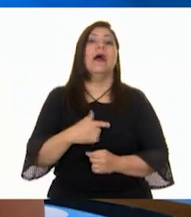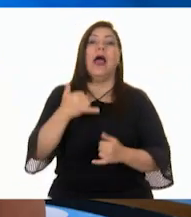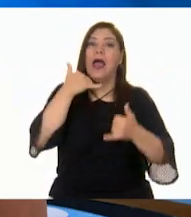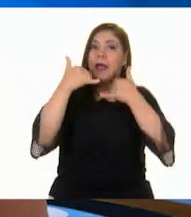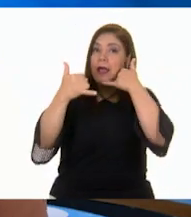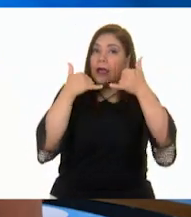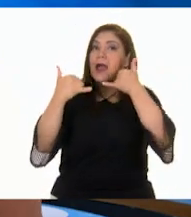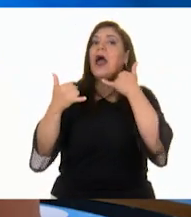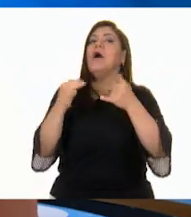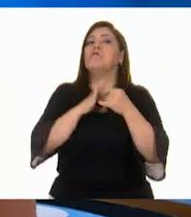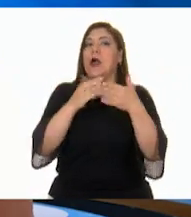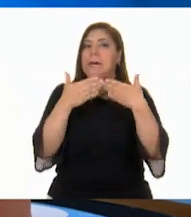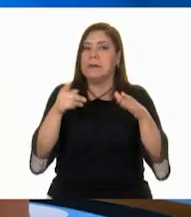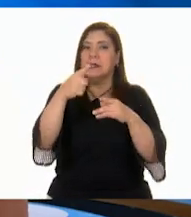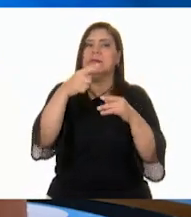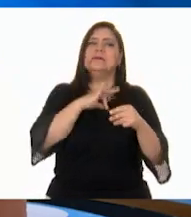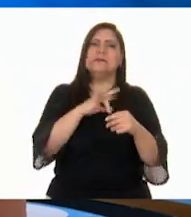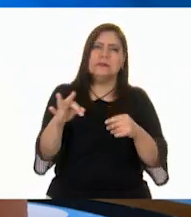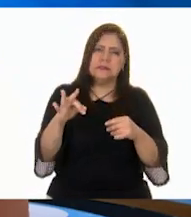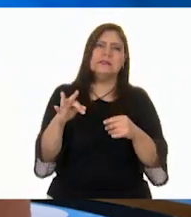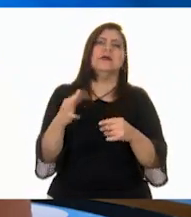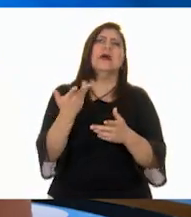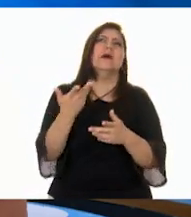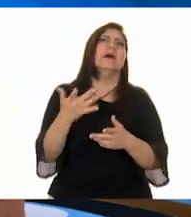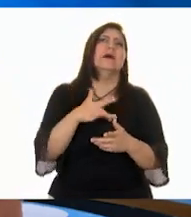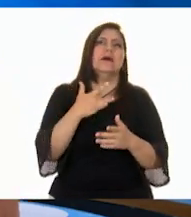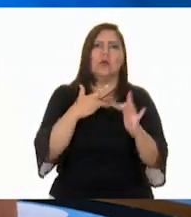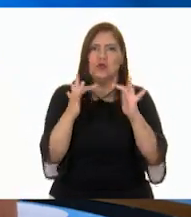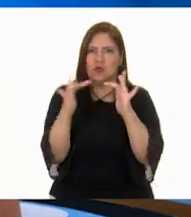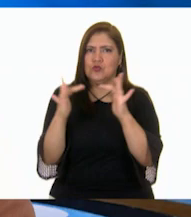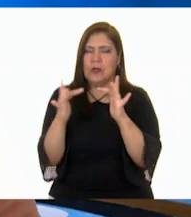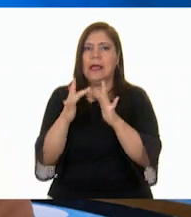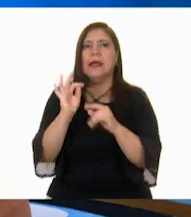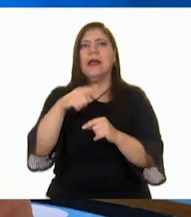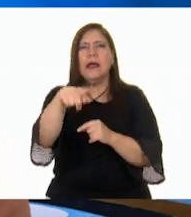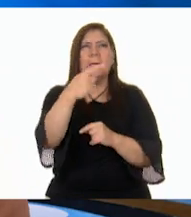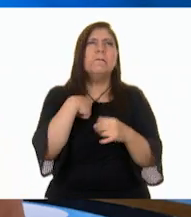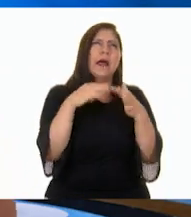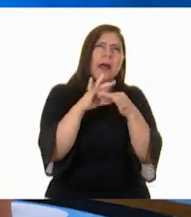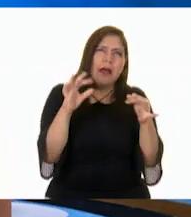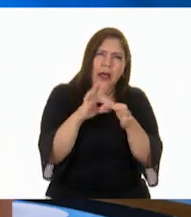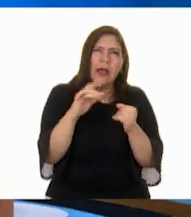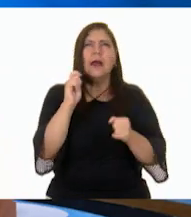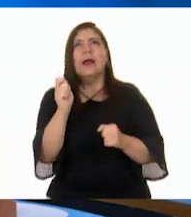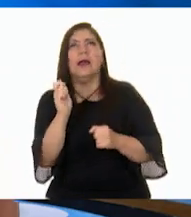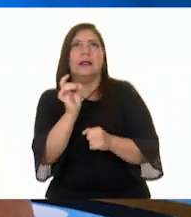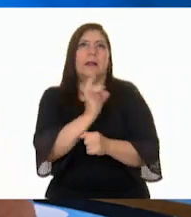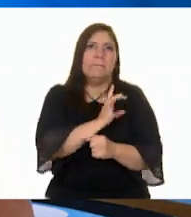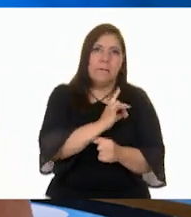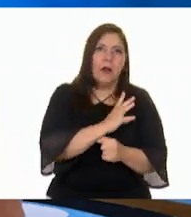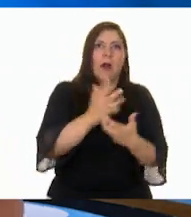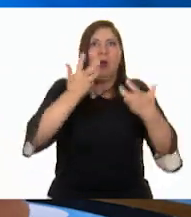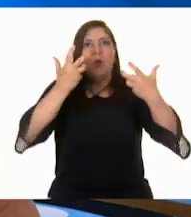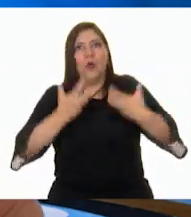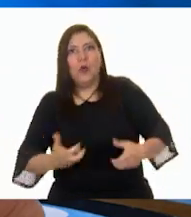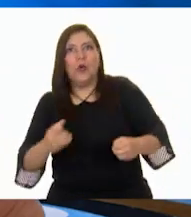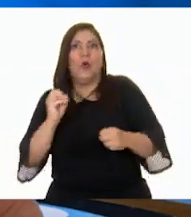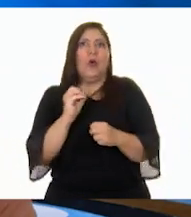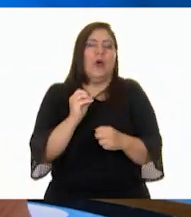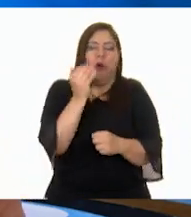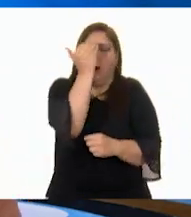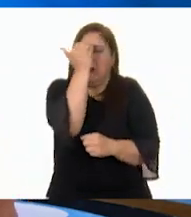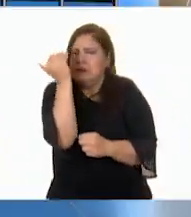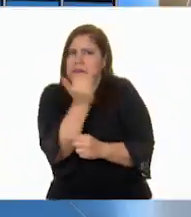están abiertas. Cuéntanos alguna de tus anécdotas. Donde hayas sentido temor, susto, horror o